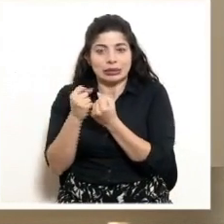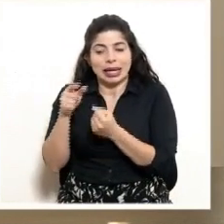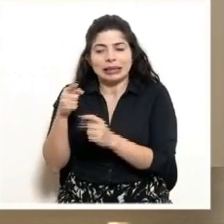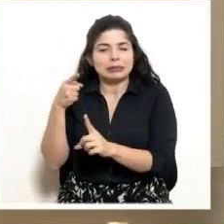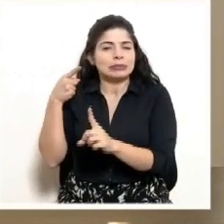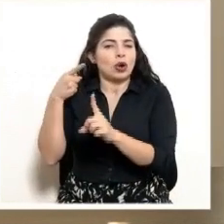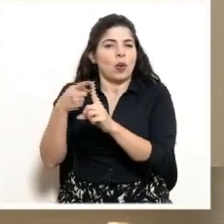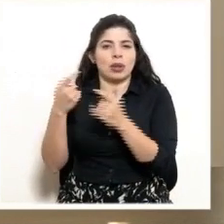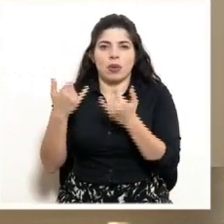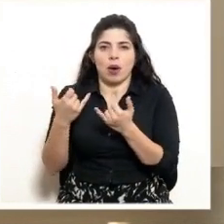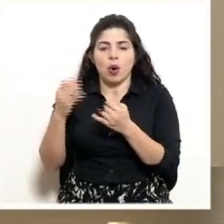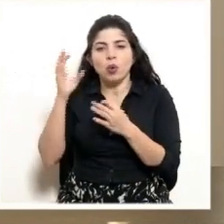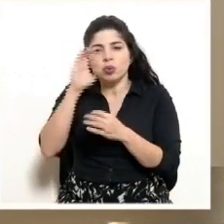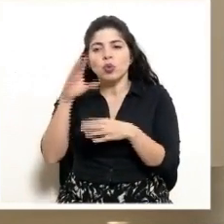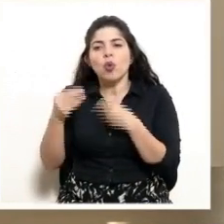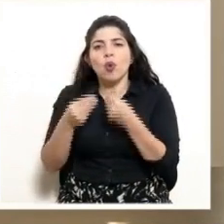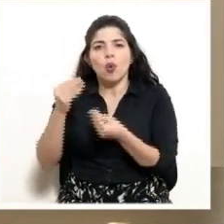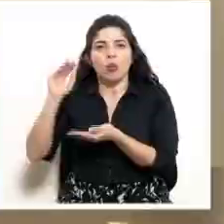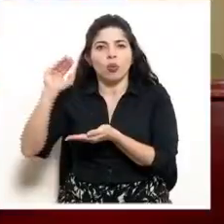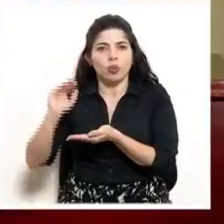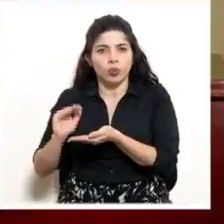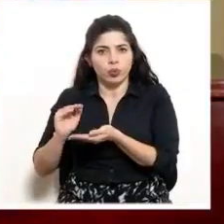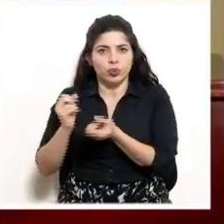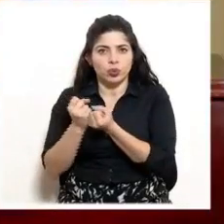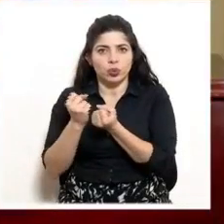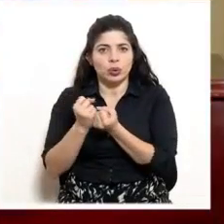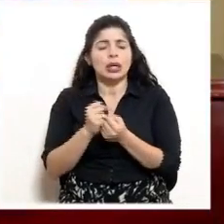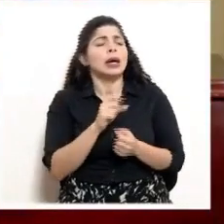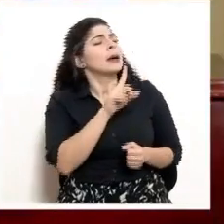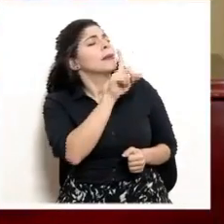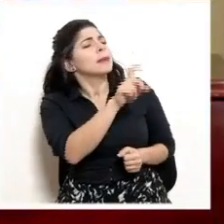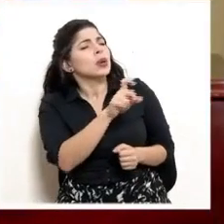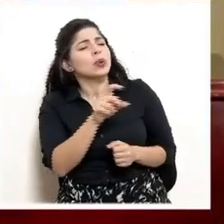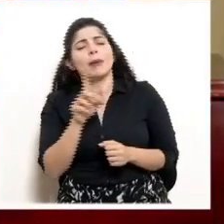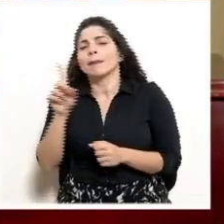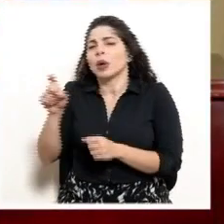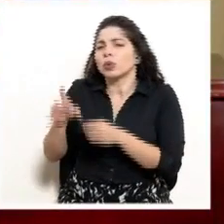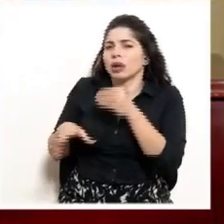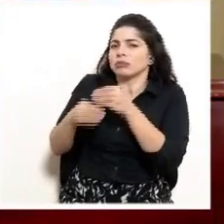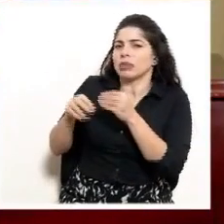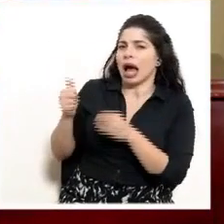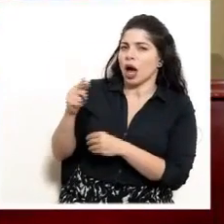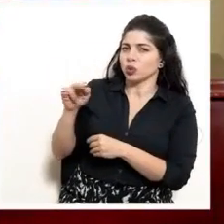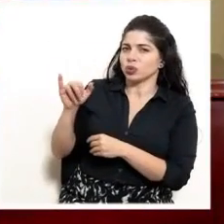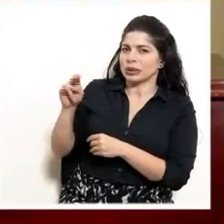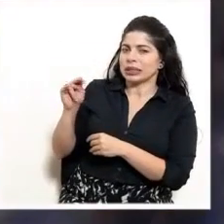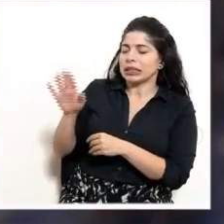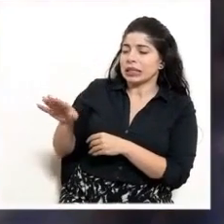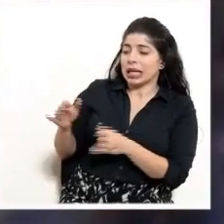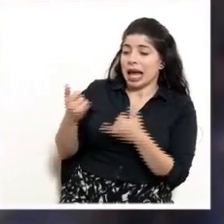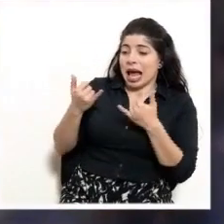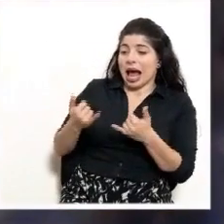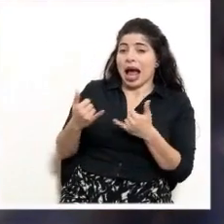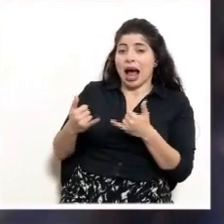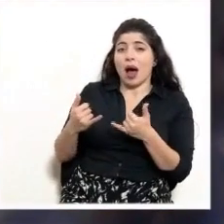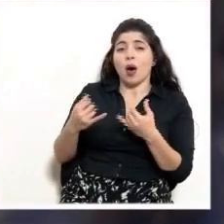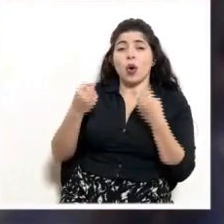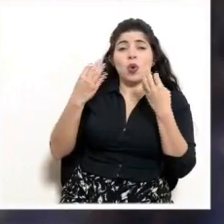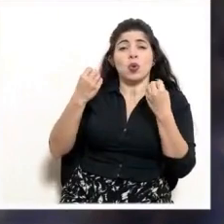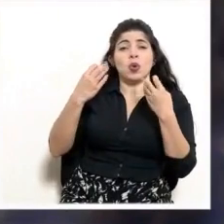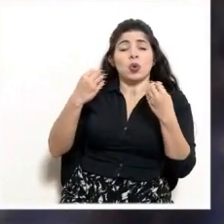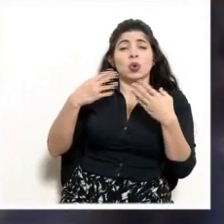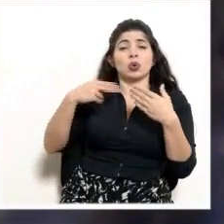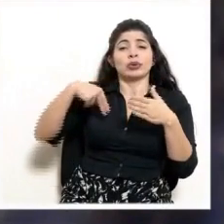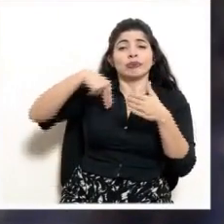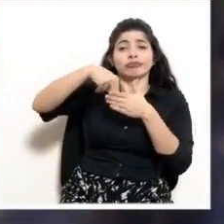básico que tenemos planteado en este momento. Consulta adicional, don Agustín, ante los brotes de bloqueos que se están